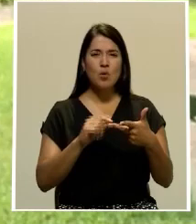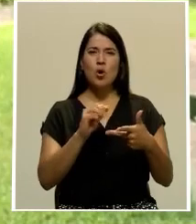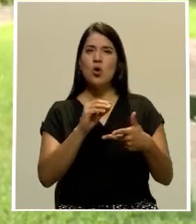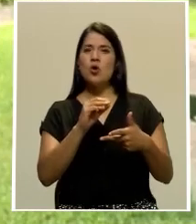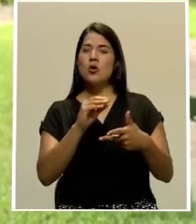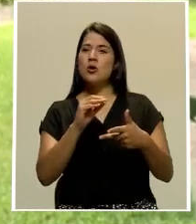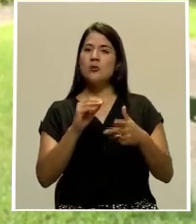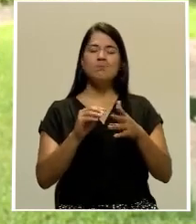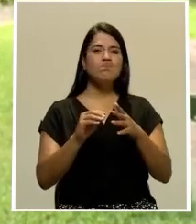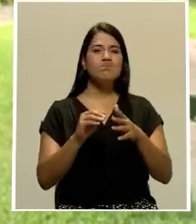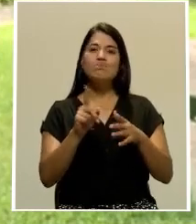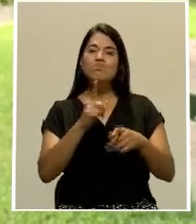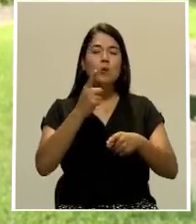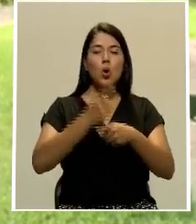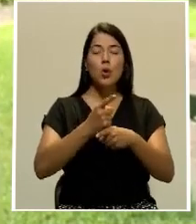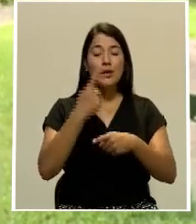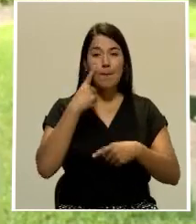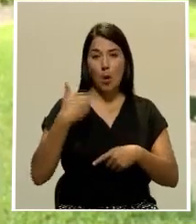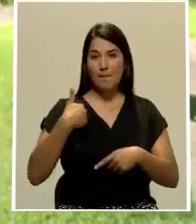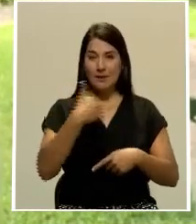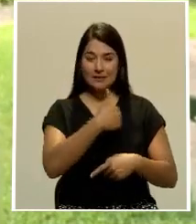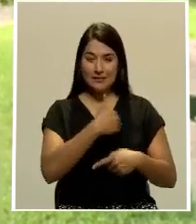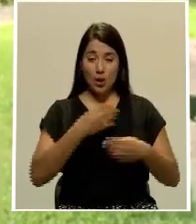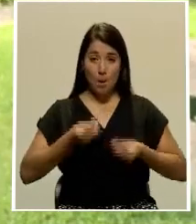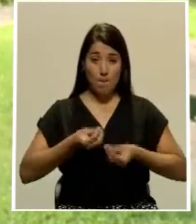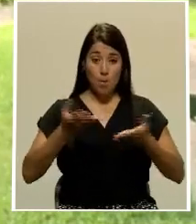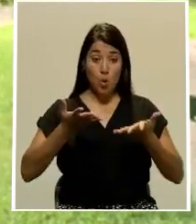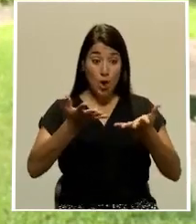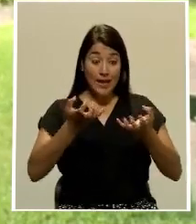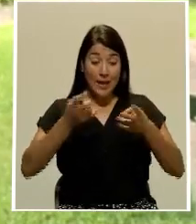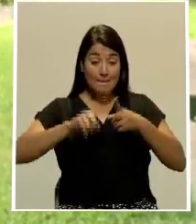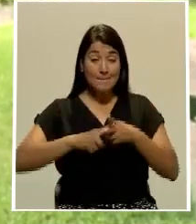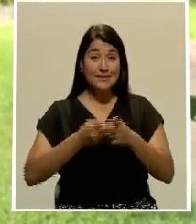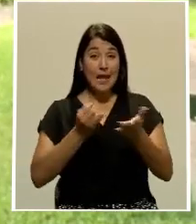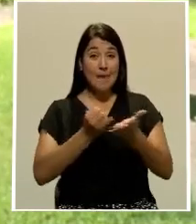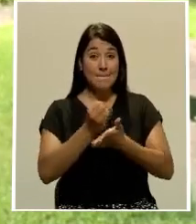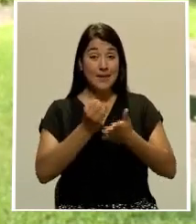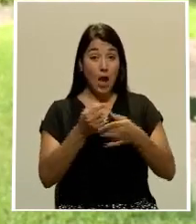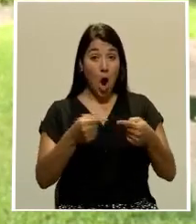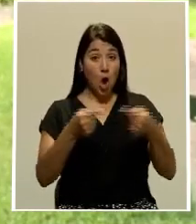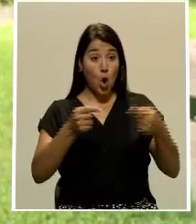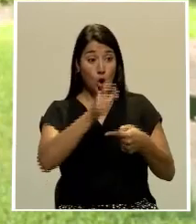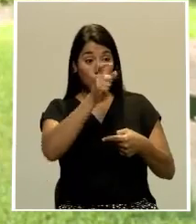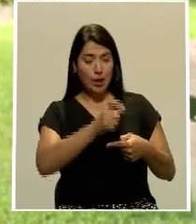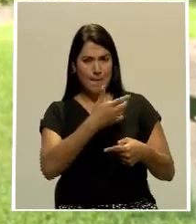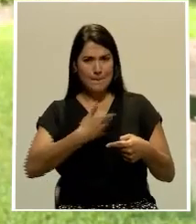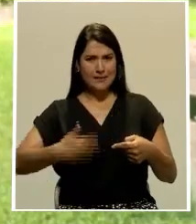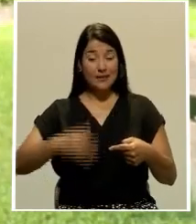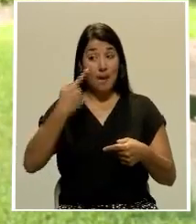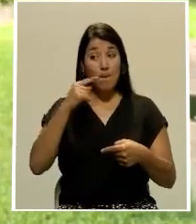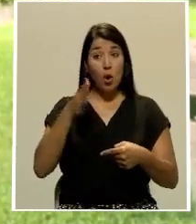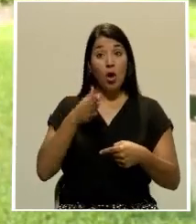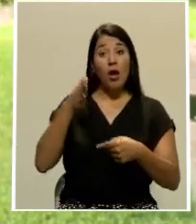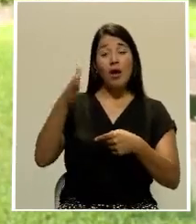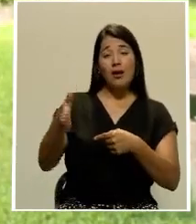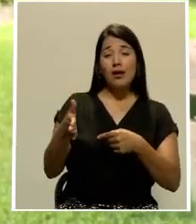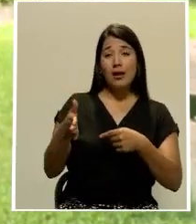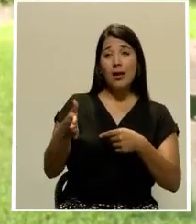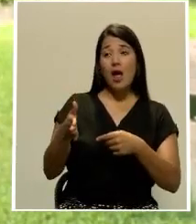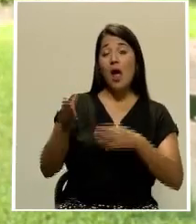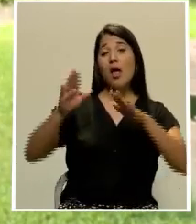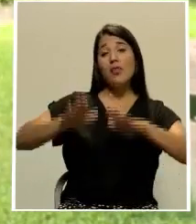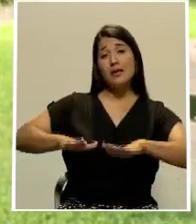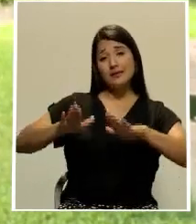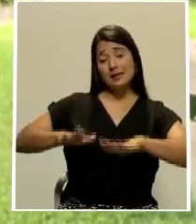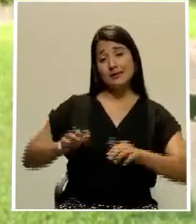de parte del Ministerio Público, querer investigar al señor presidente por el hecho de haberse ido a tomar unos días de